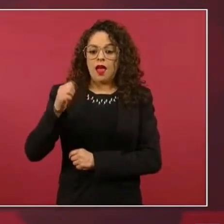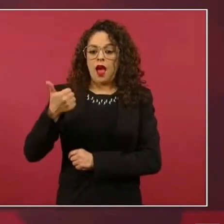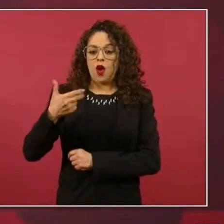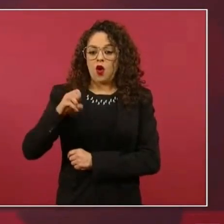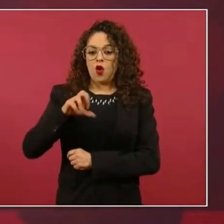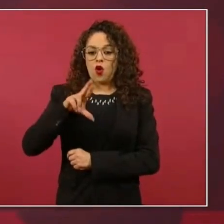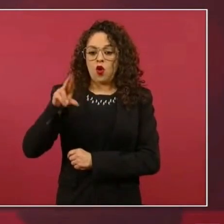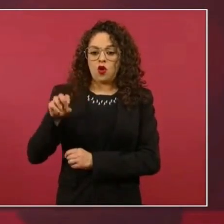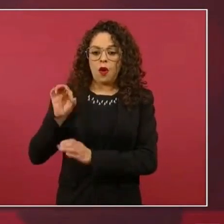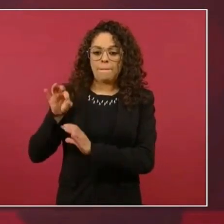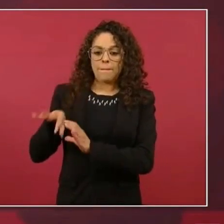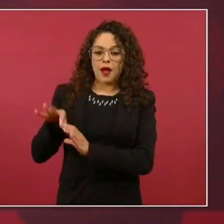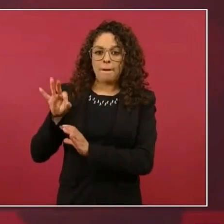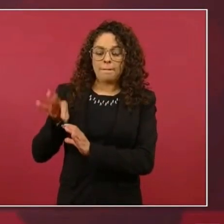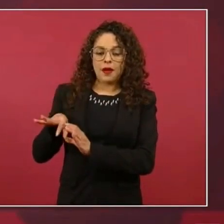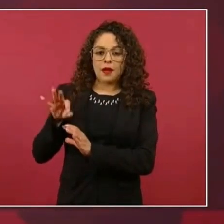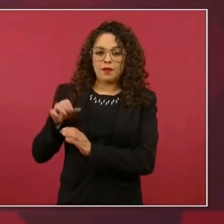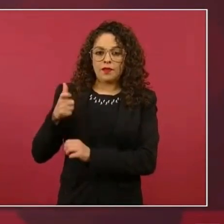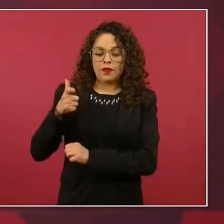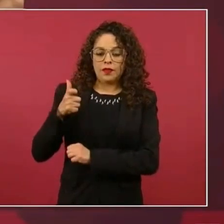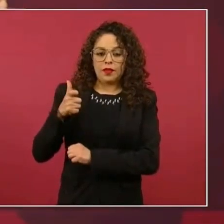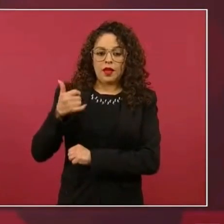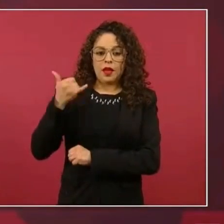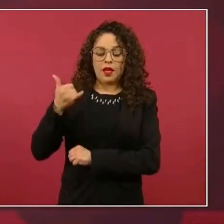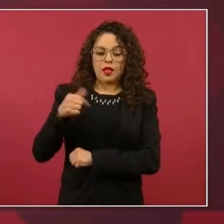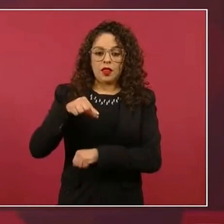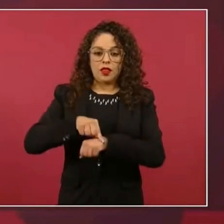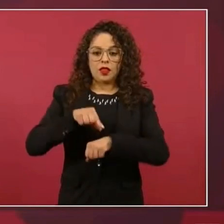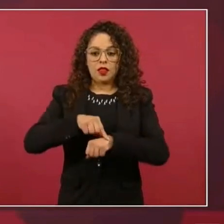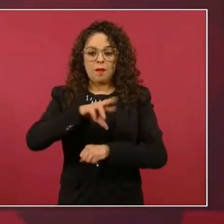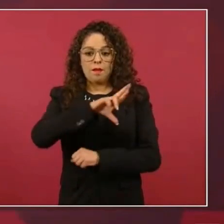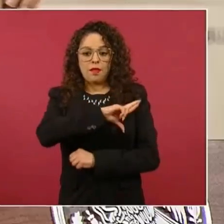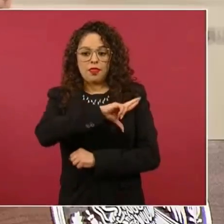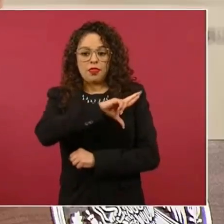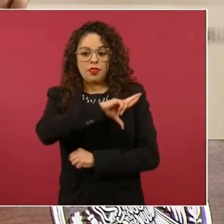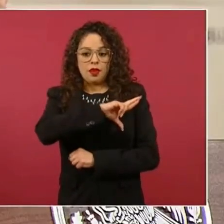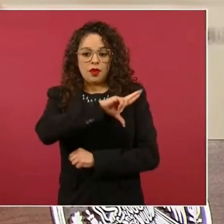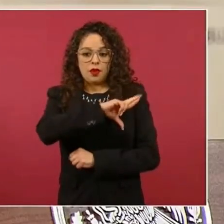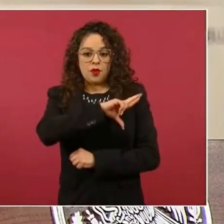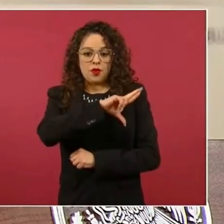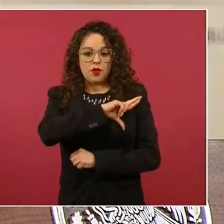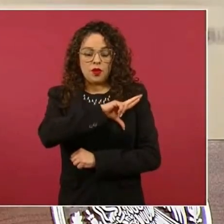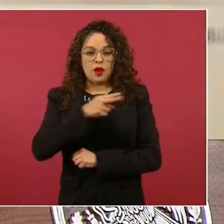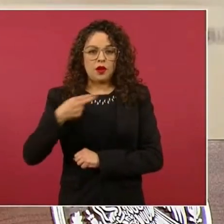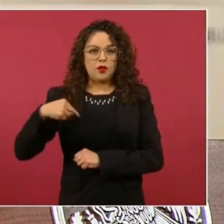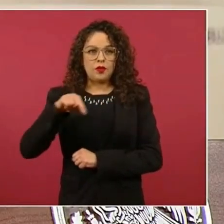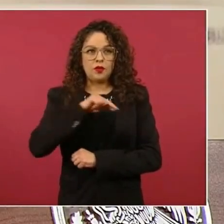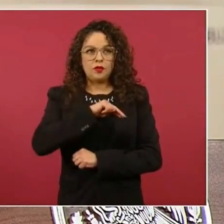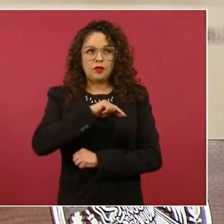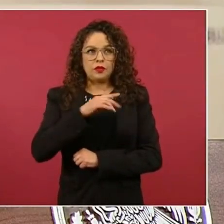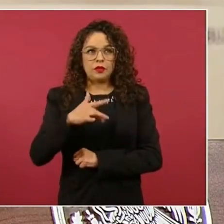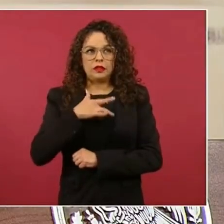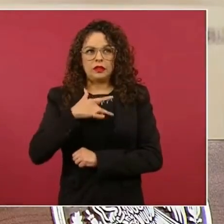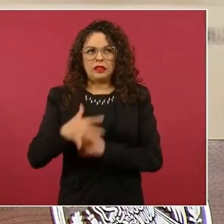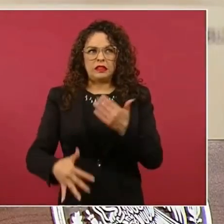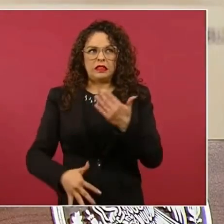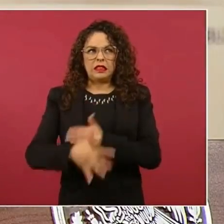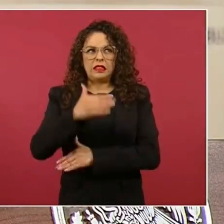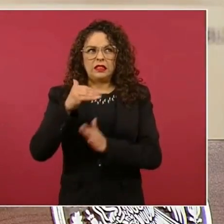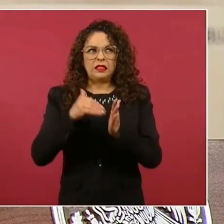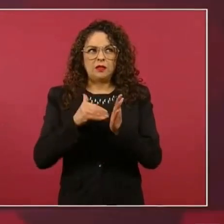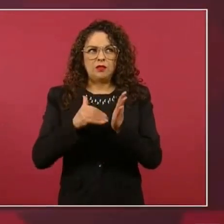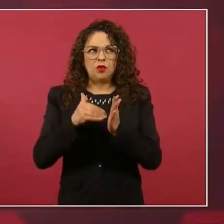funcionarios y servicio médico particular nos ahorramos como 15 mil millones de pesos